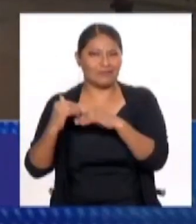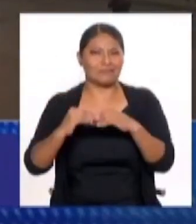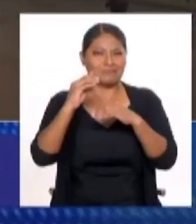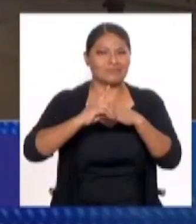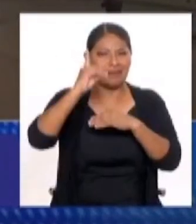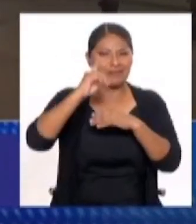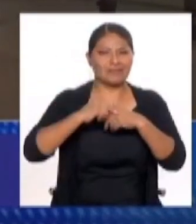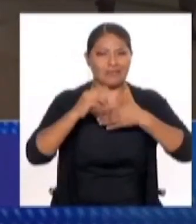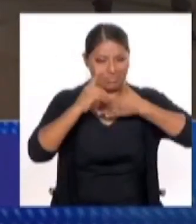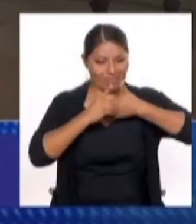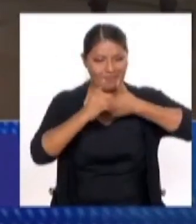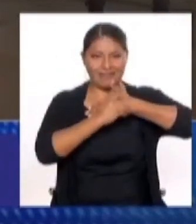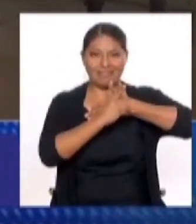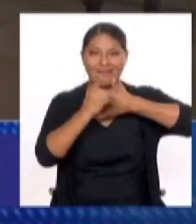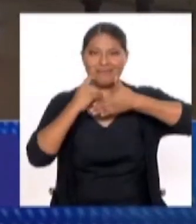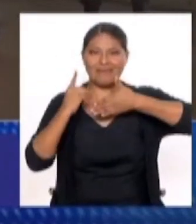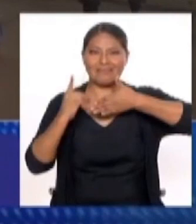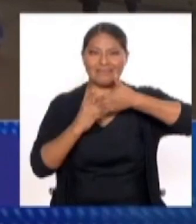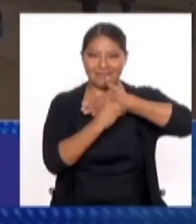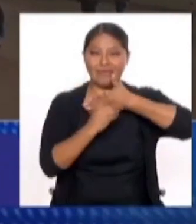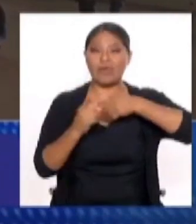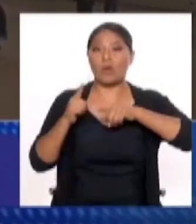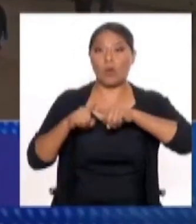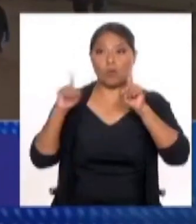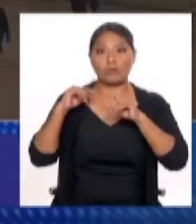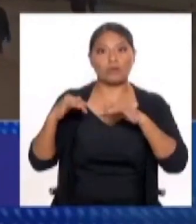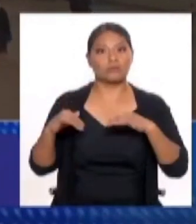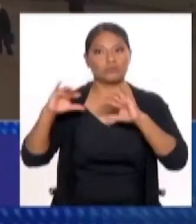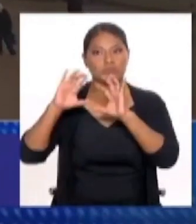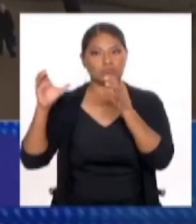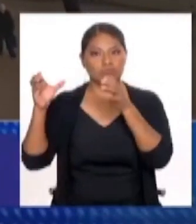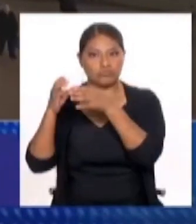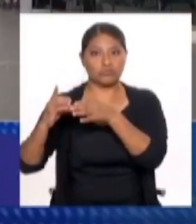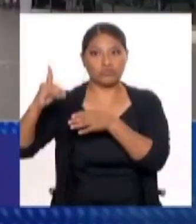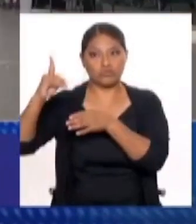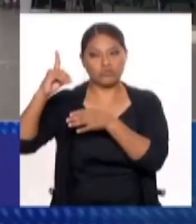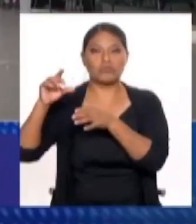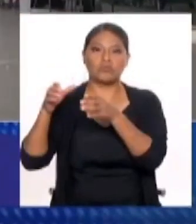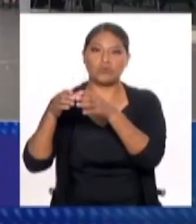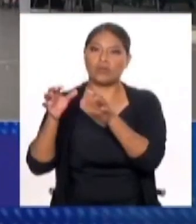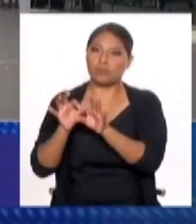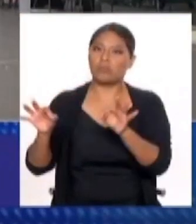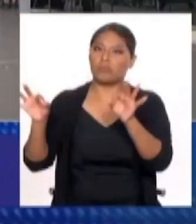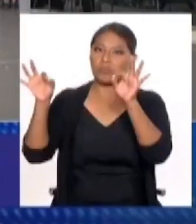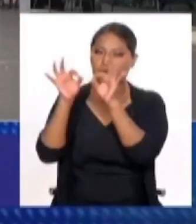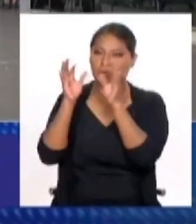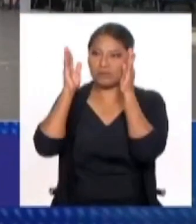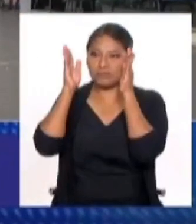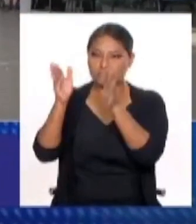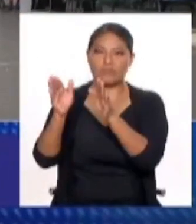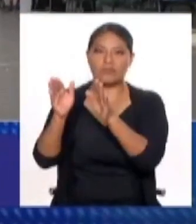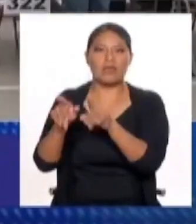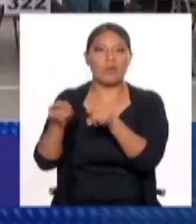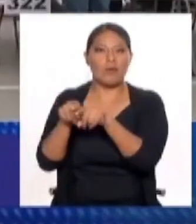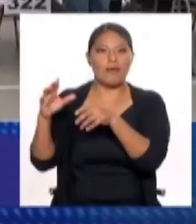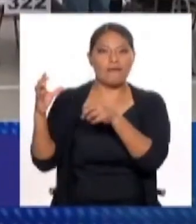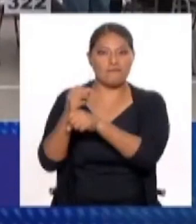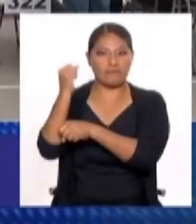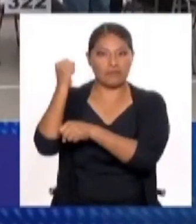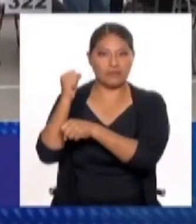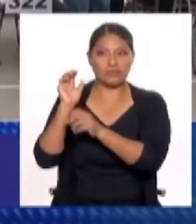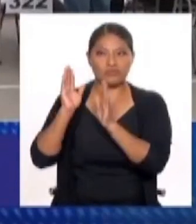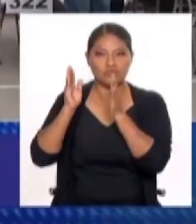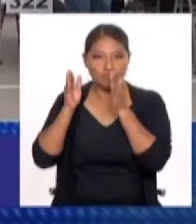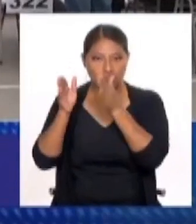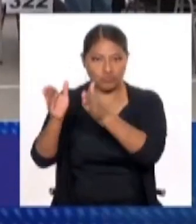del mundo donde para la extrema derecha se ha vuelto un terreno extremamente importante la victoria electoral para firmarse